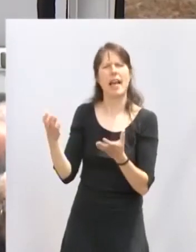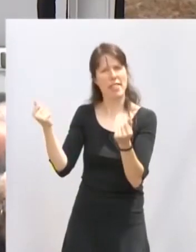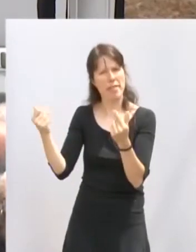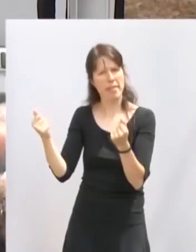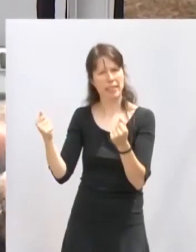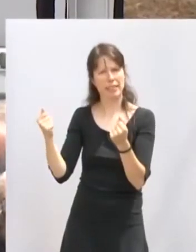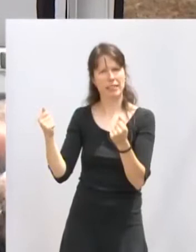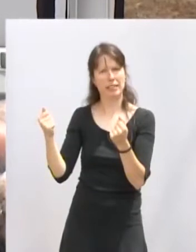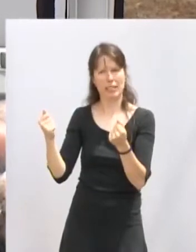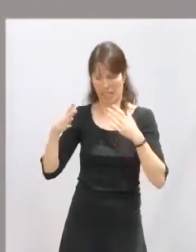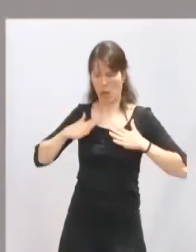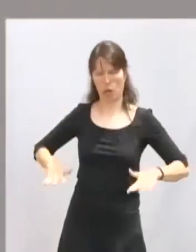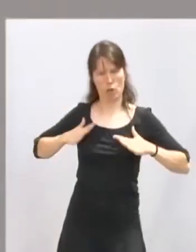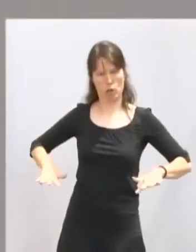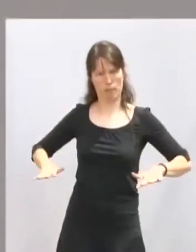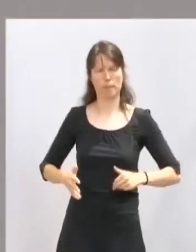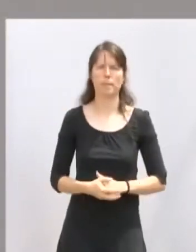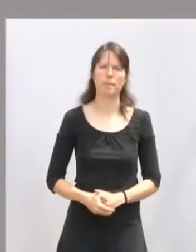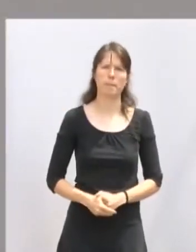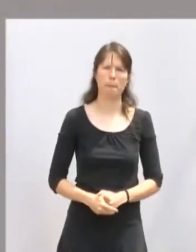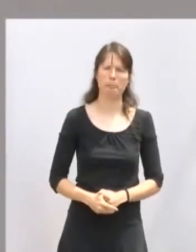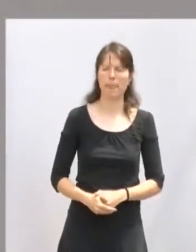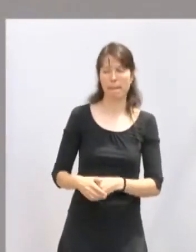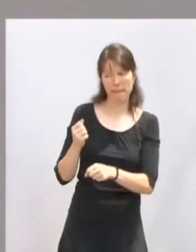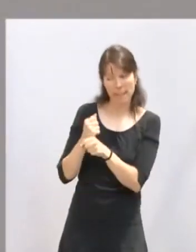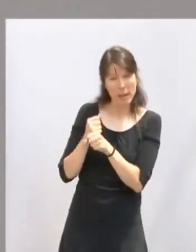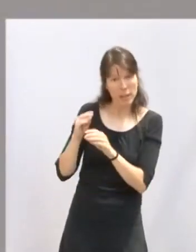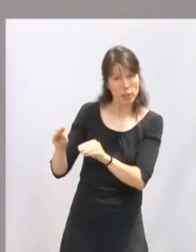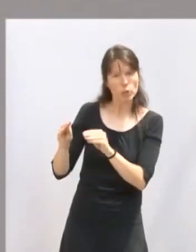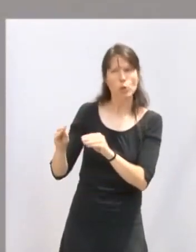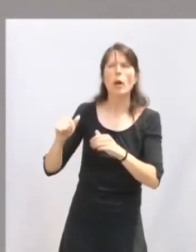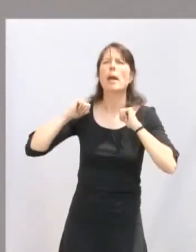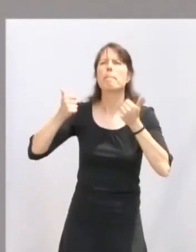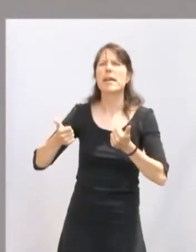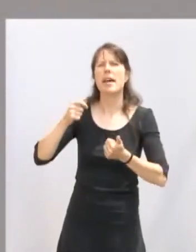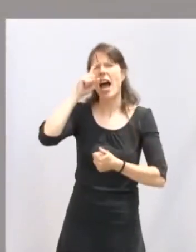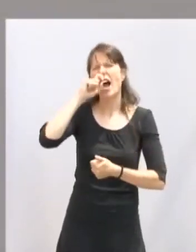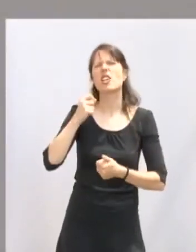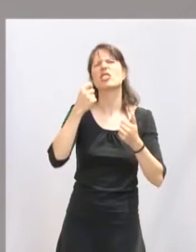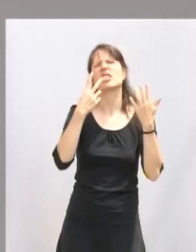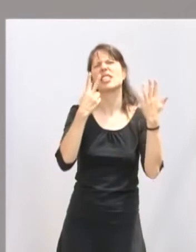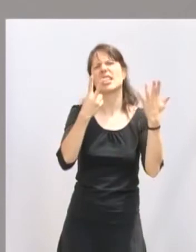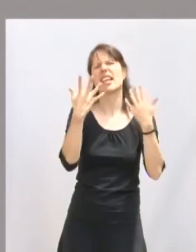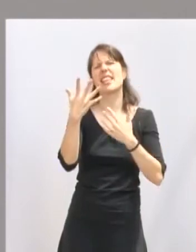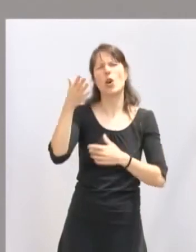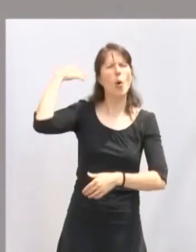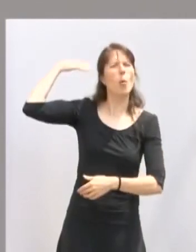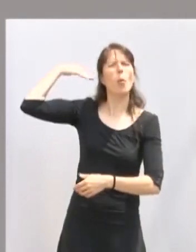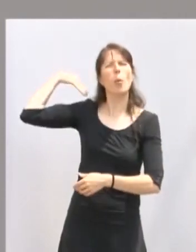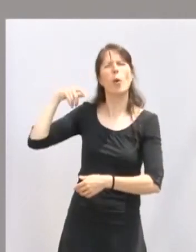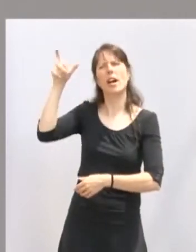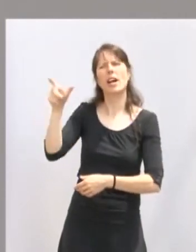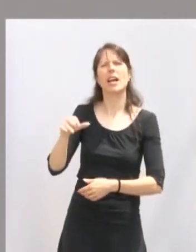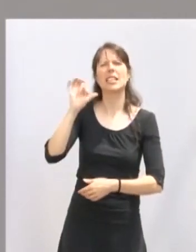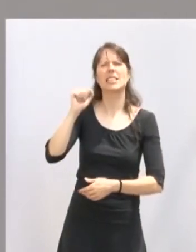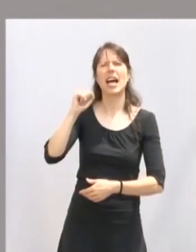y los trajes regionales. Una labor que inició hace 75 años la recordada Nieves